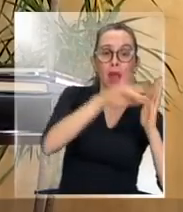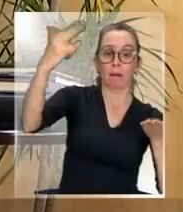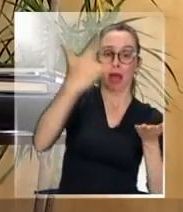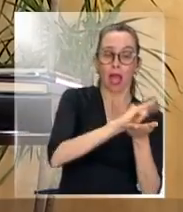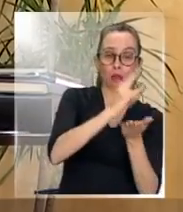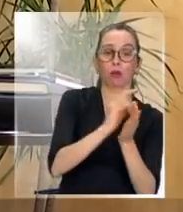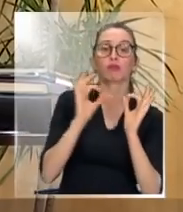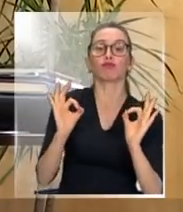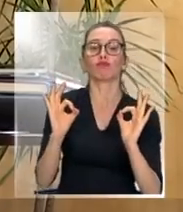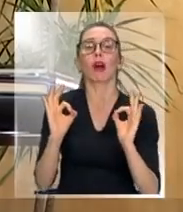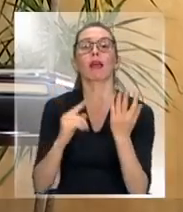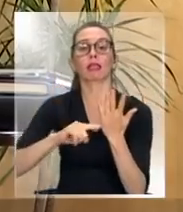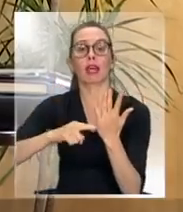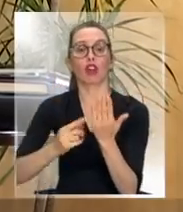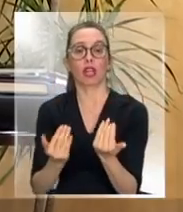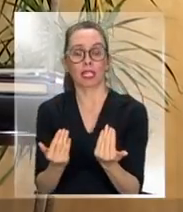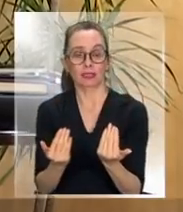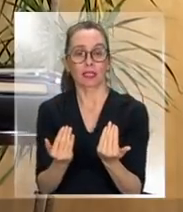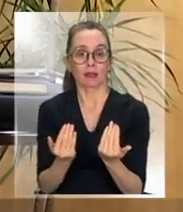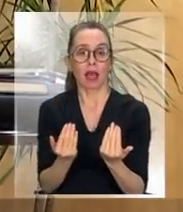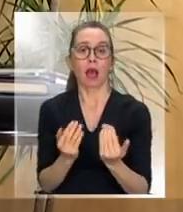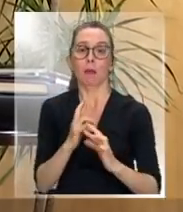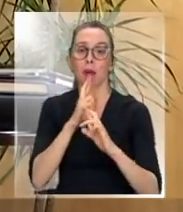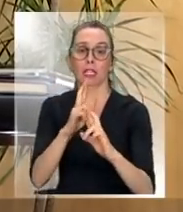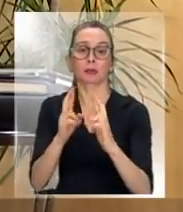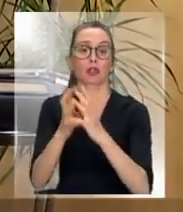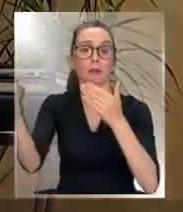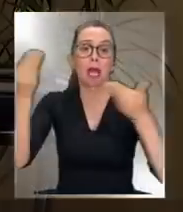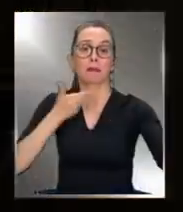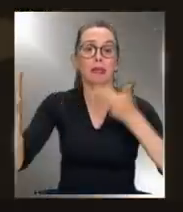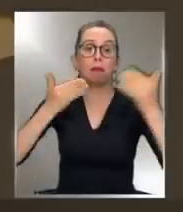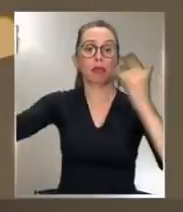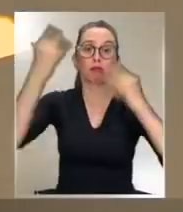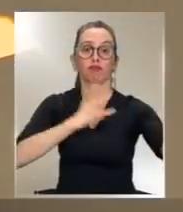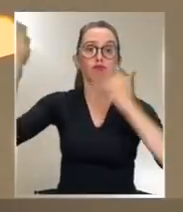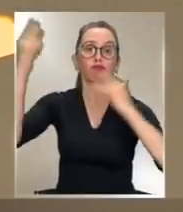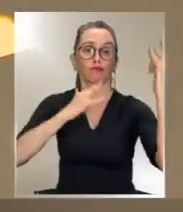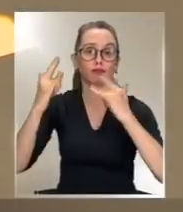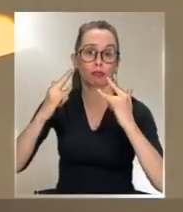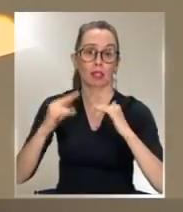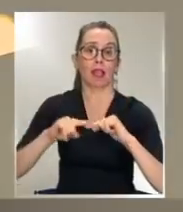tecnología que requerimos para atender esa mayor demanda que va haber en ese minuto.